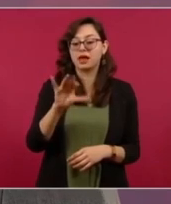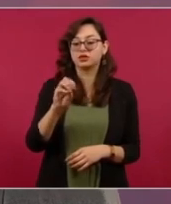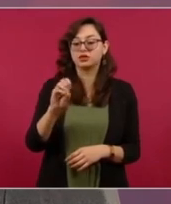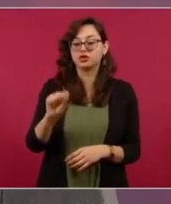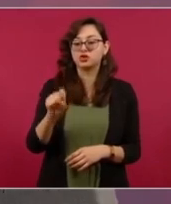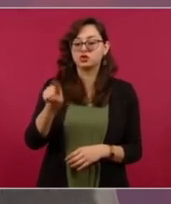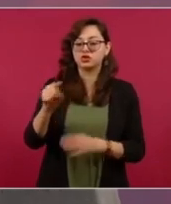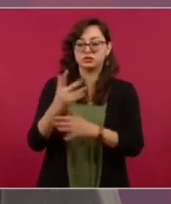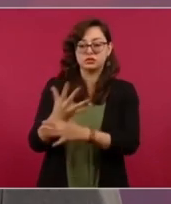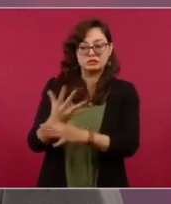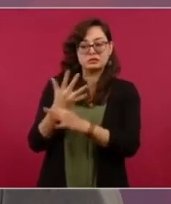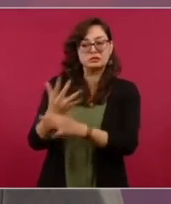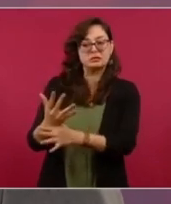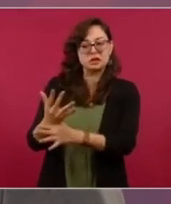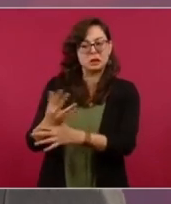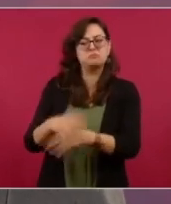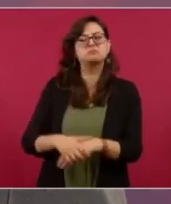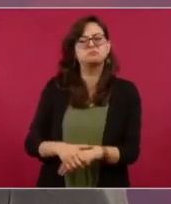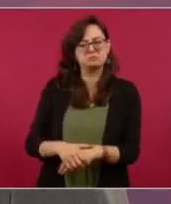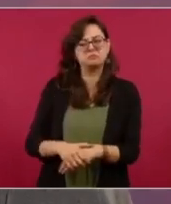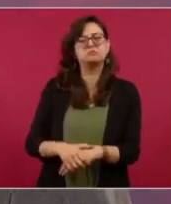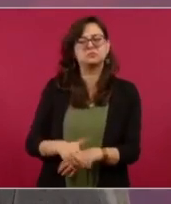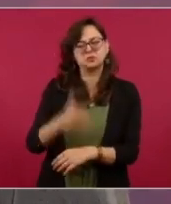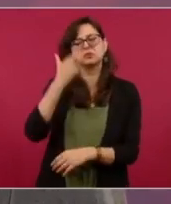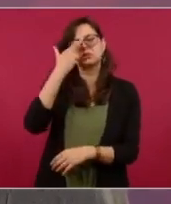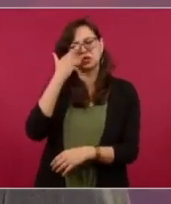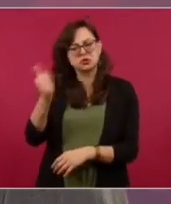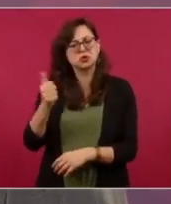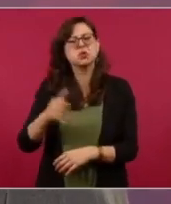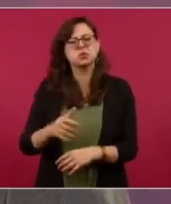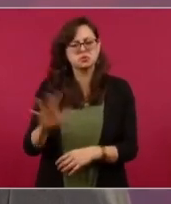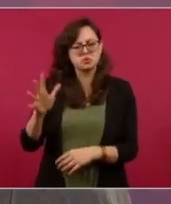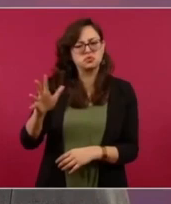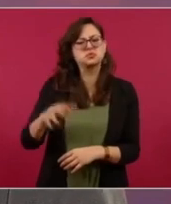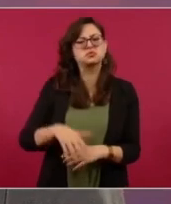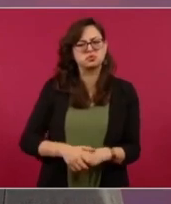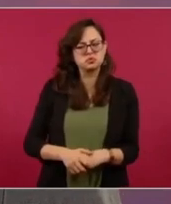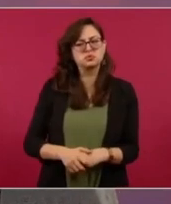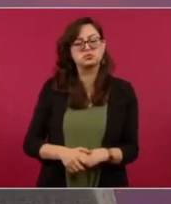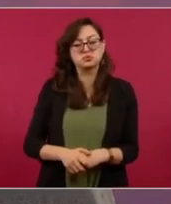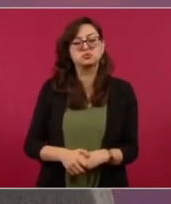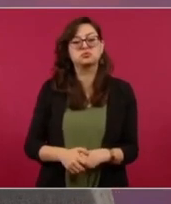porque es delincuencia organizada y también delincuencia de cuello blanco.